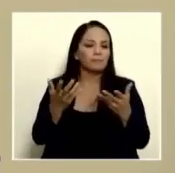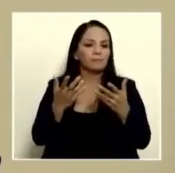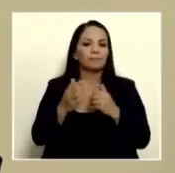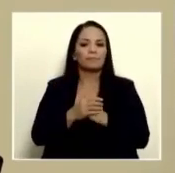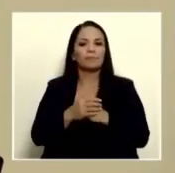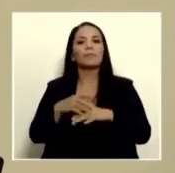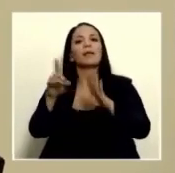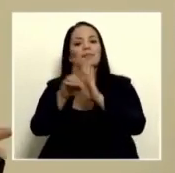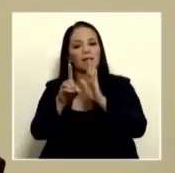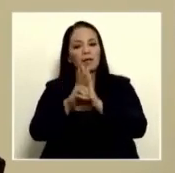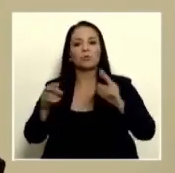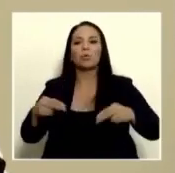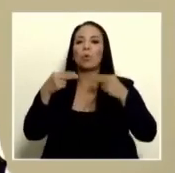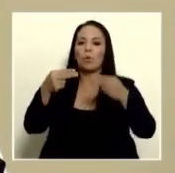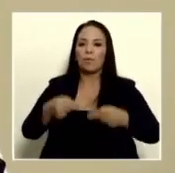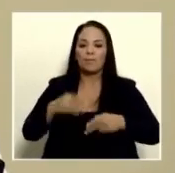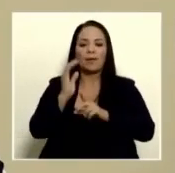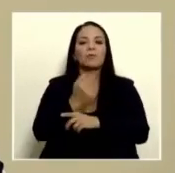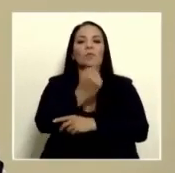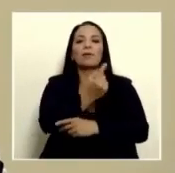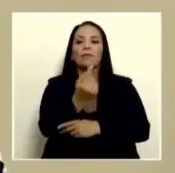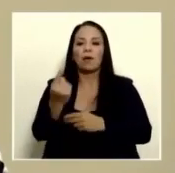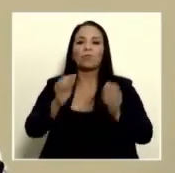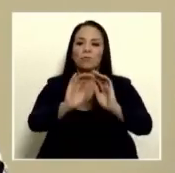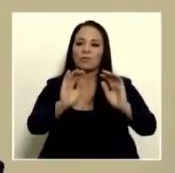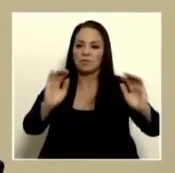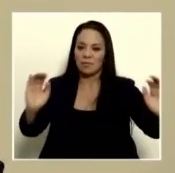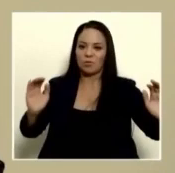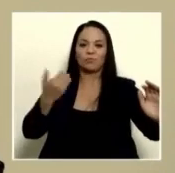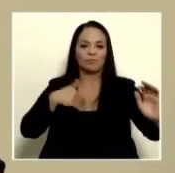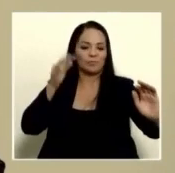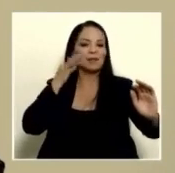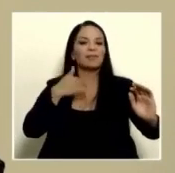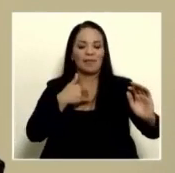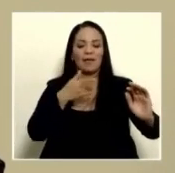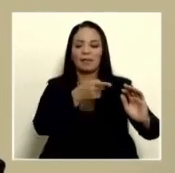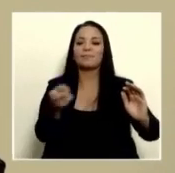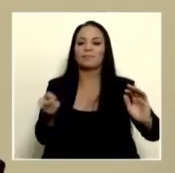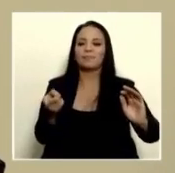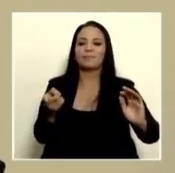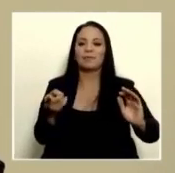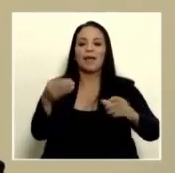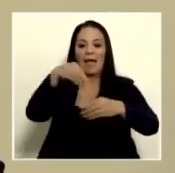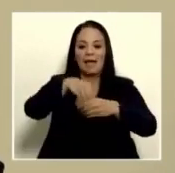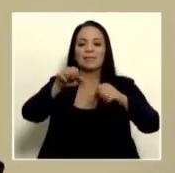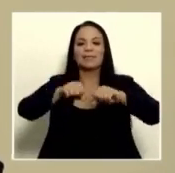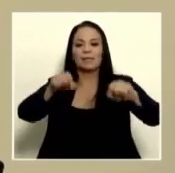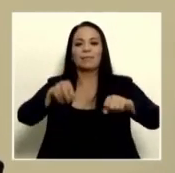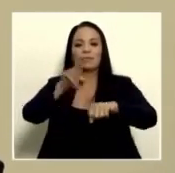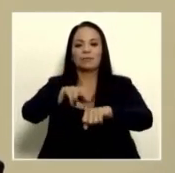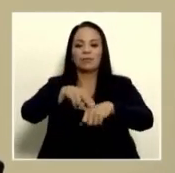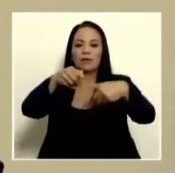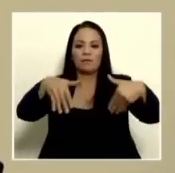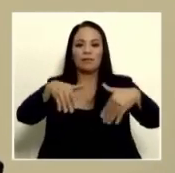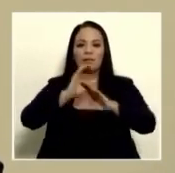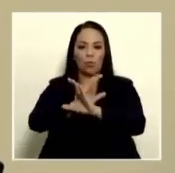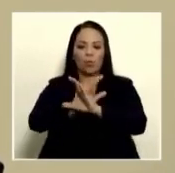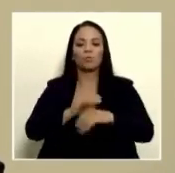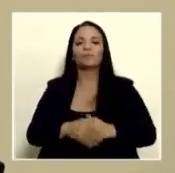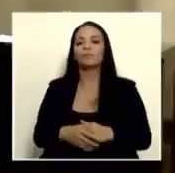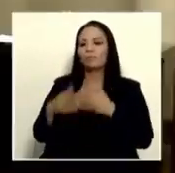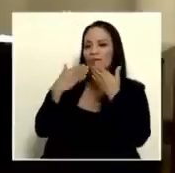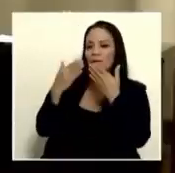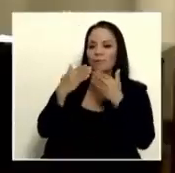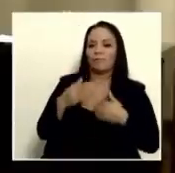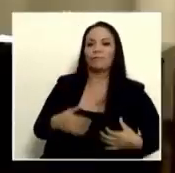el derecho humano que cada uno de estos niños y estas niñas tienen dentro de este sistema nacional de Red de Cuido Muchas